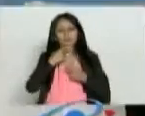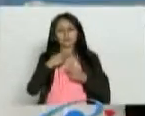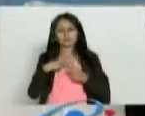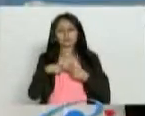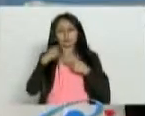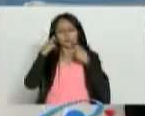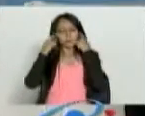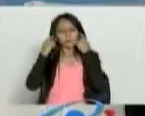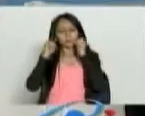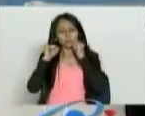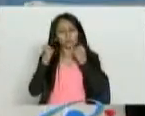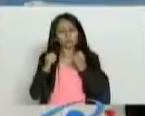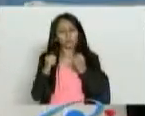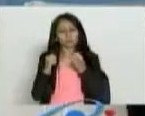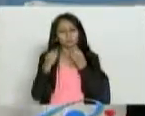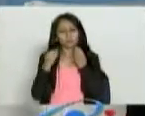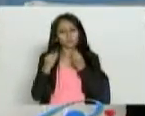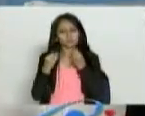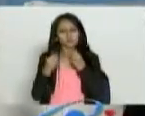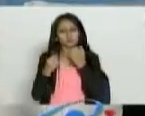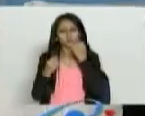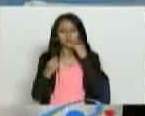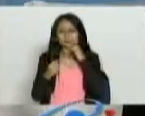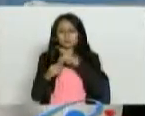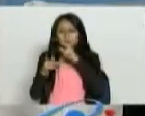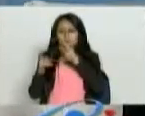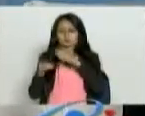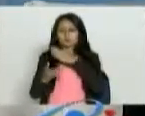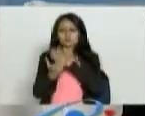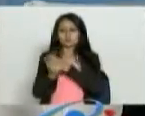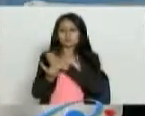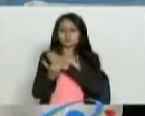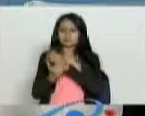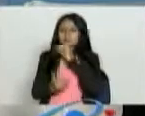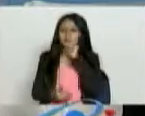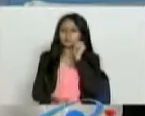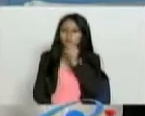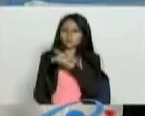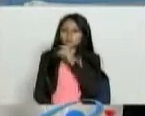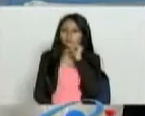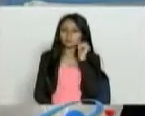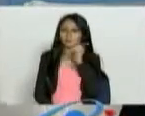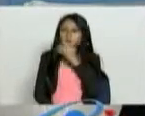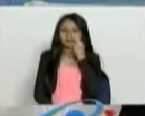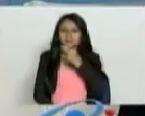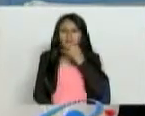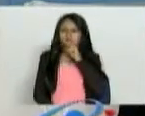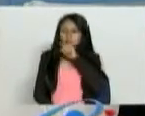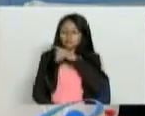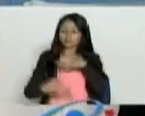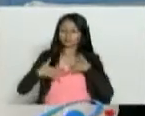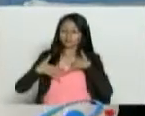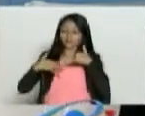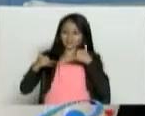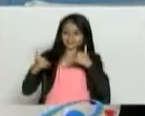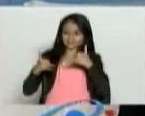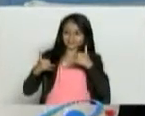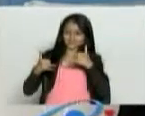muy preocupado antes de este video. Yo a todos mis pacientes les pregunto en la historia clínica. ¿Usted es feliz?